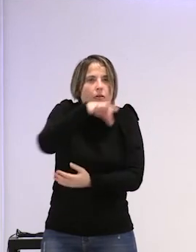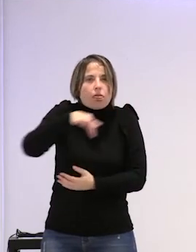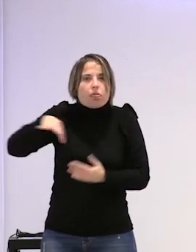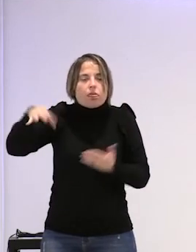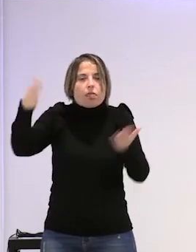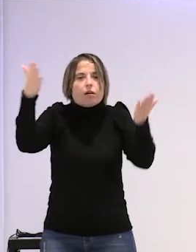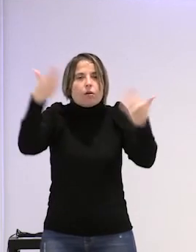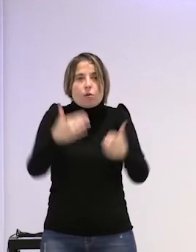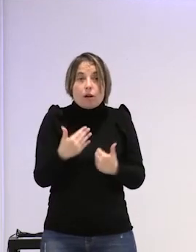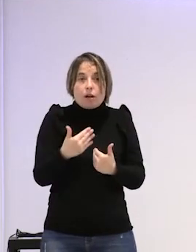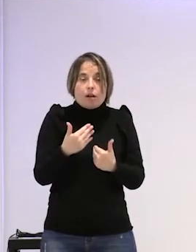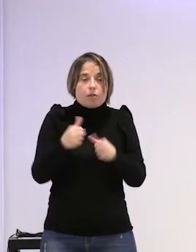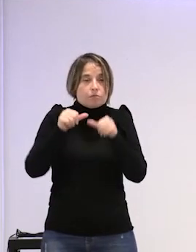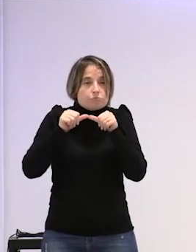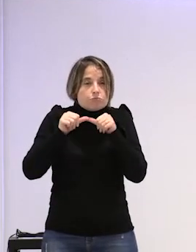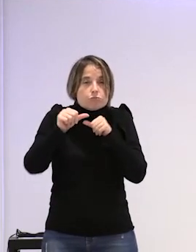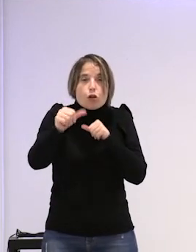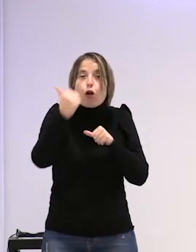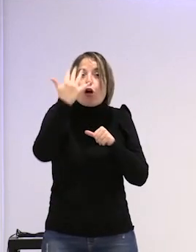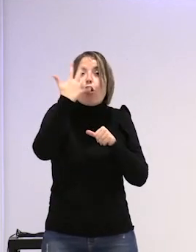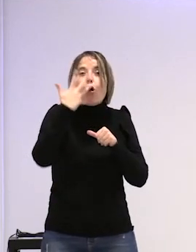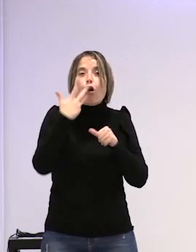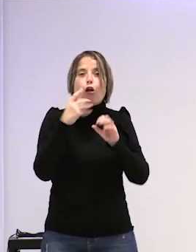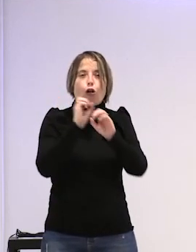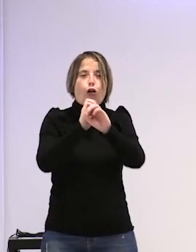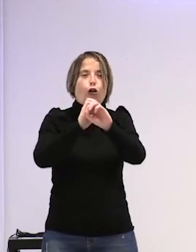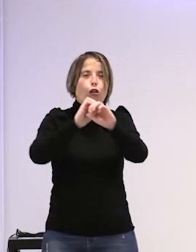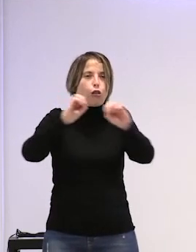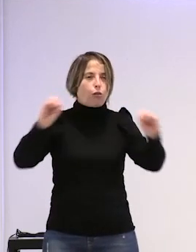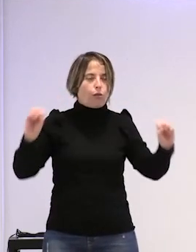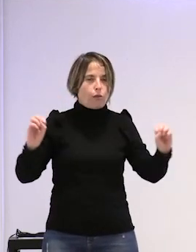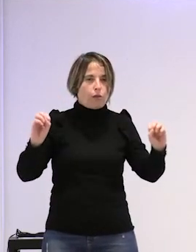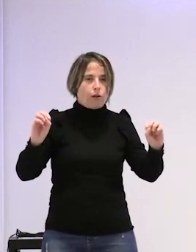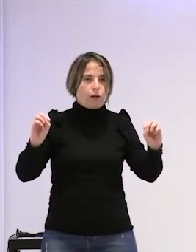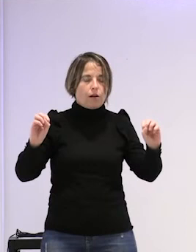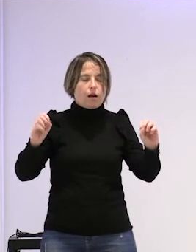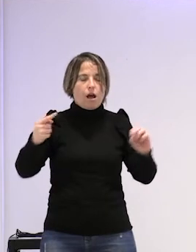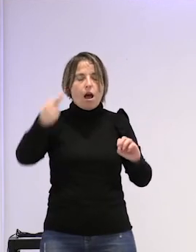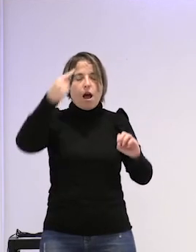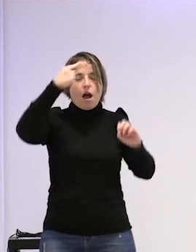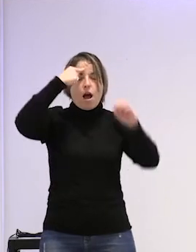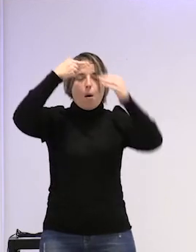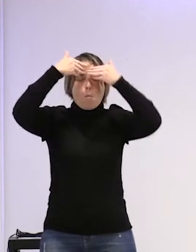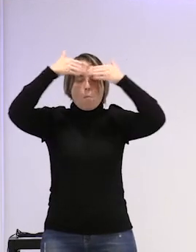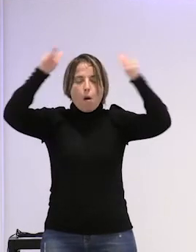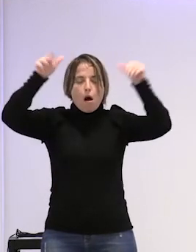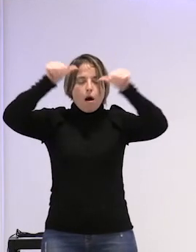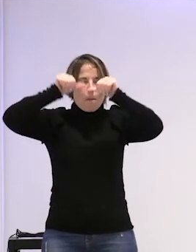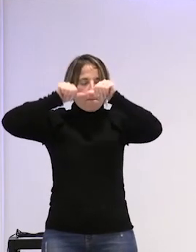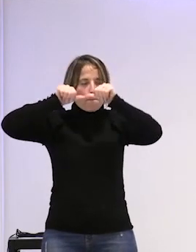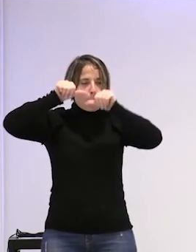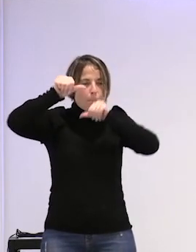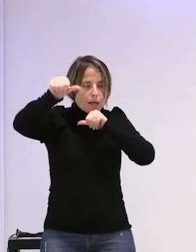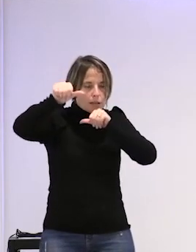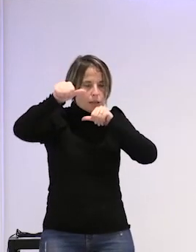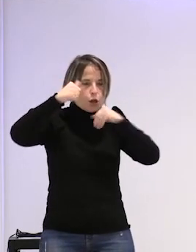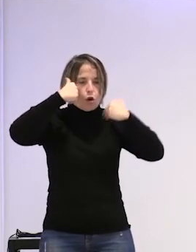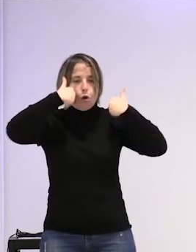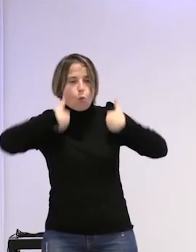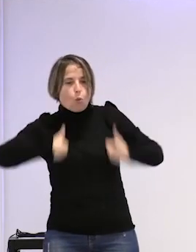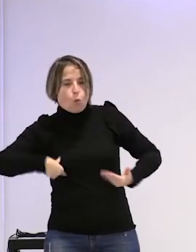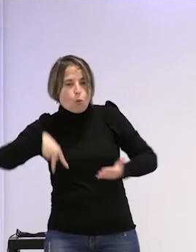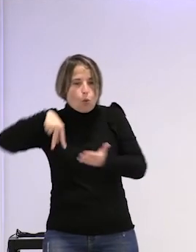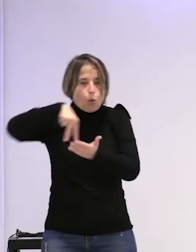nada tendrá color a partir de ese momento lúgubre cuerpo que